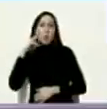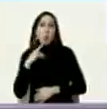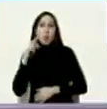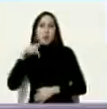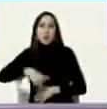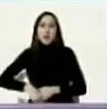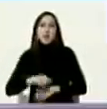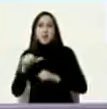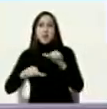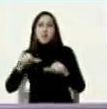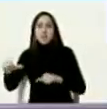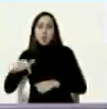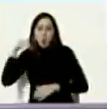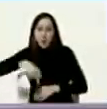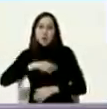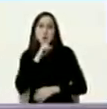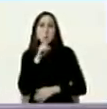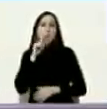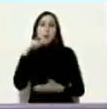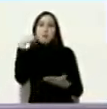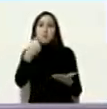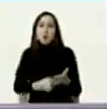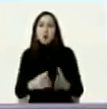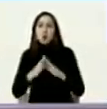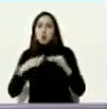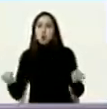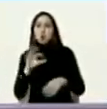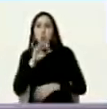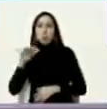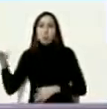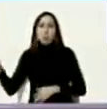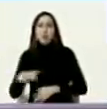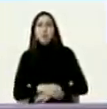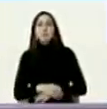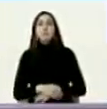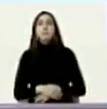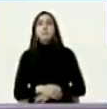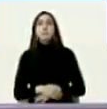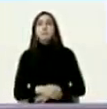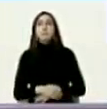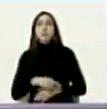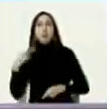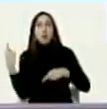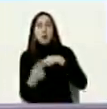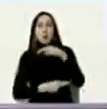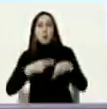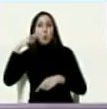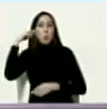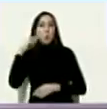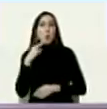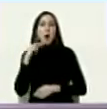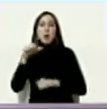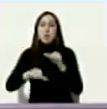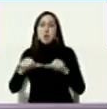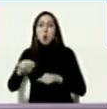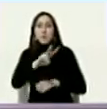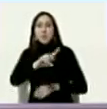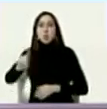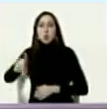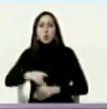siglo XXI así se llama aquí con todas sus letras socialismo bolivariano revolución bolivariana del siglo XXI